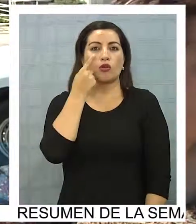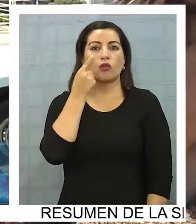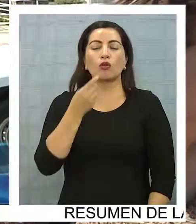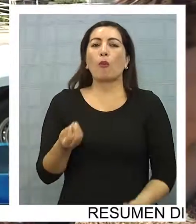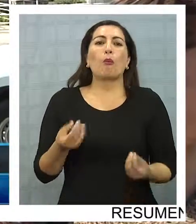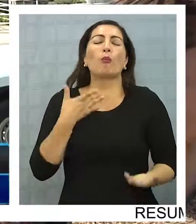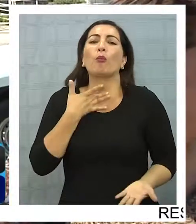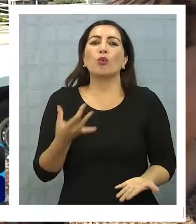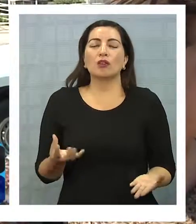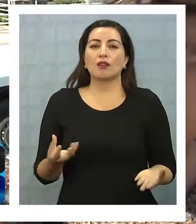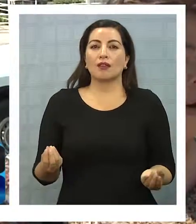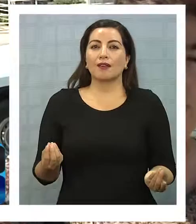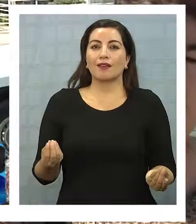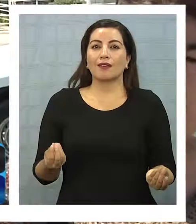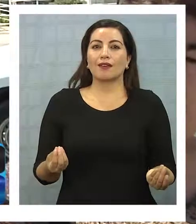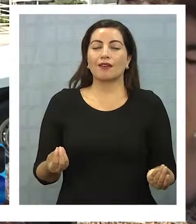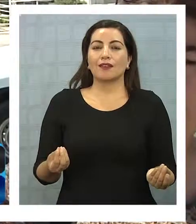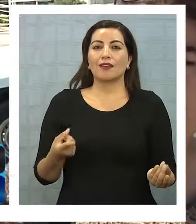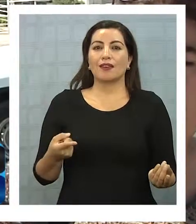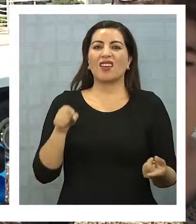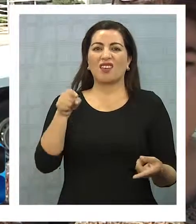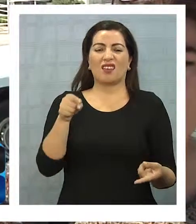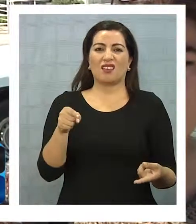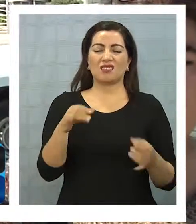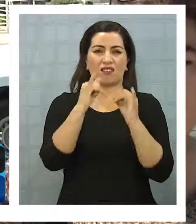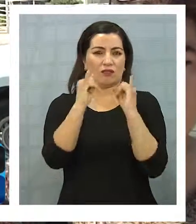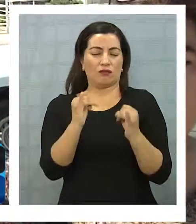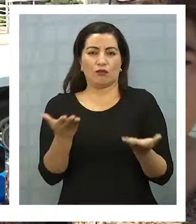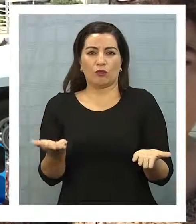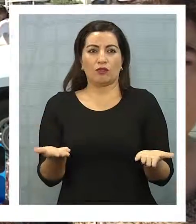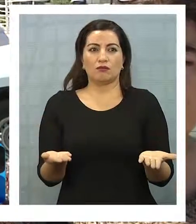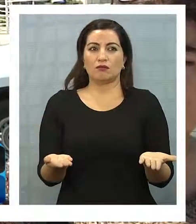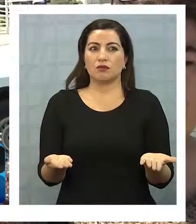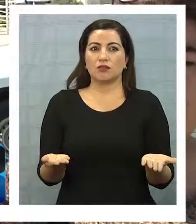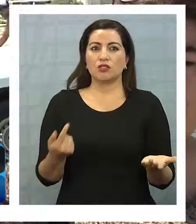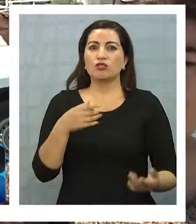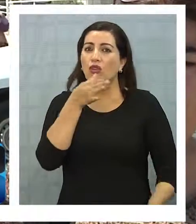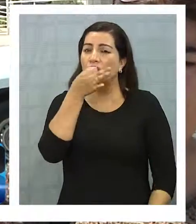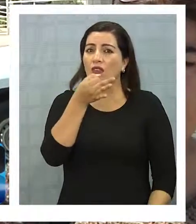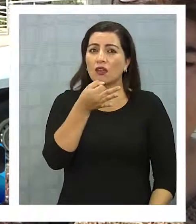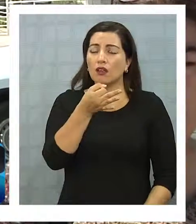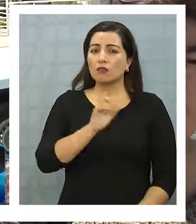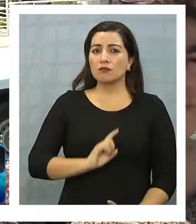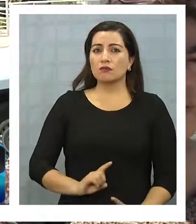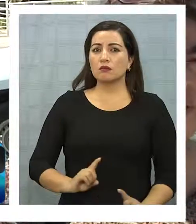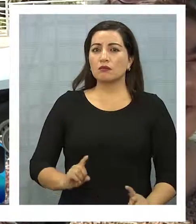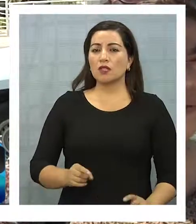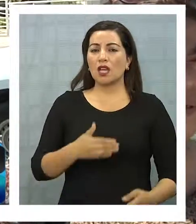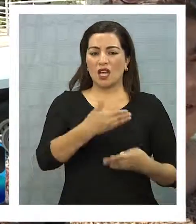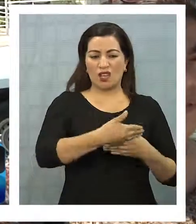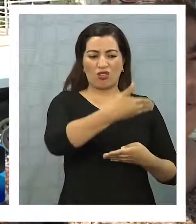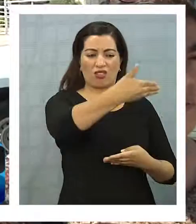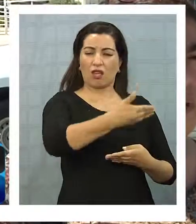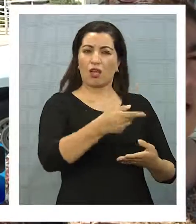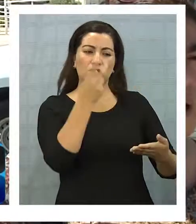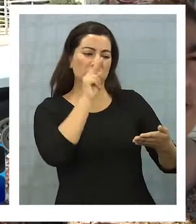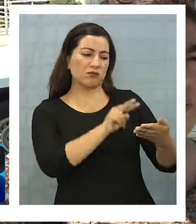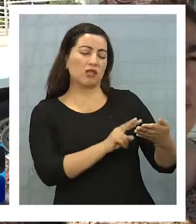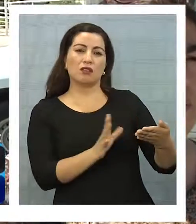que motiva esa interpretación, pero como le digo, hasta acá, más allá de lo que aparece en los medios,